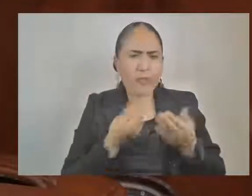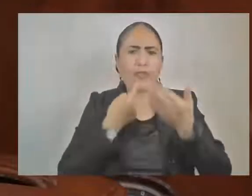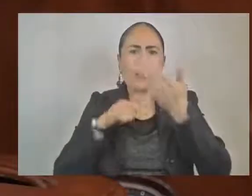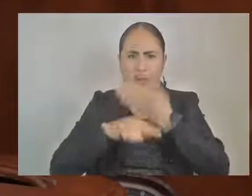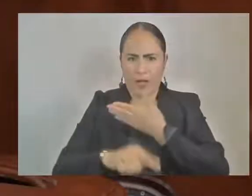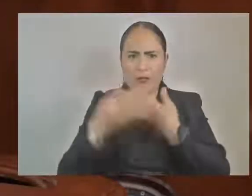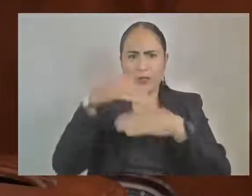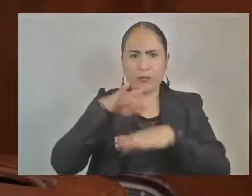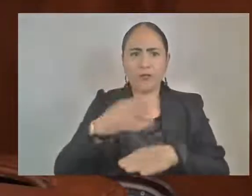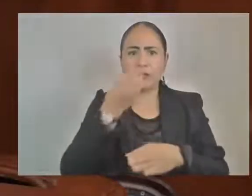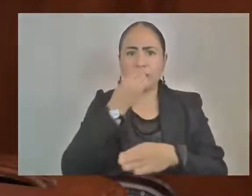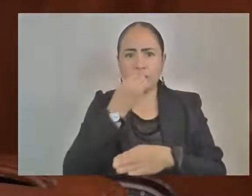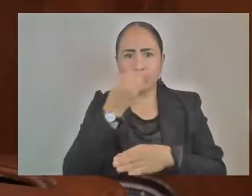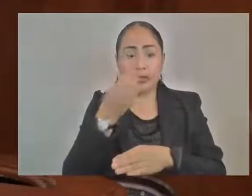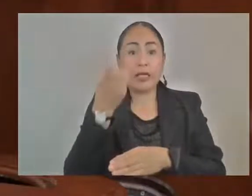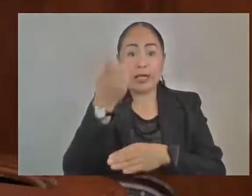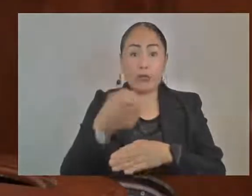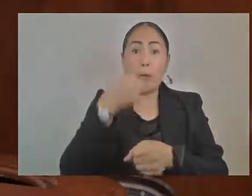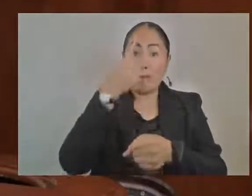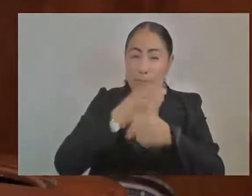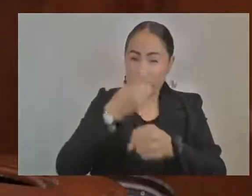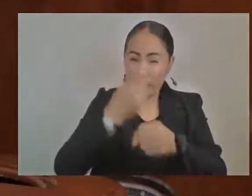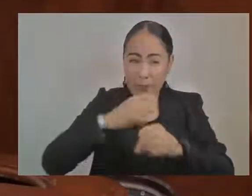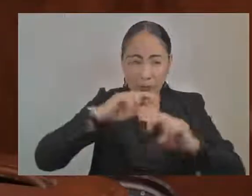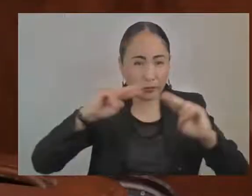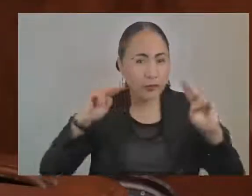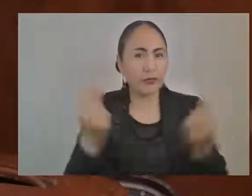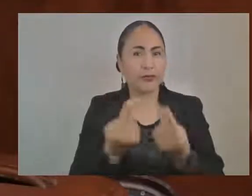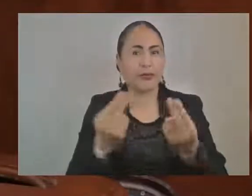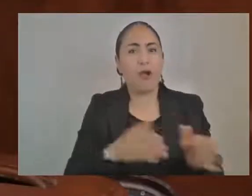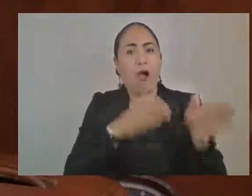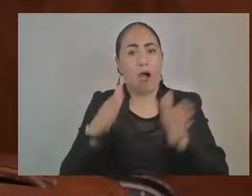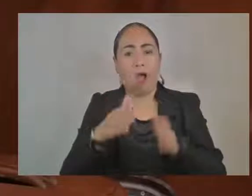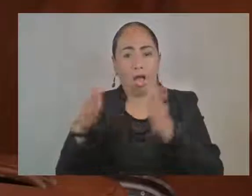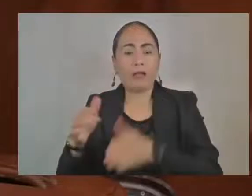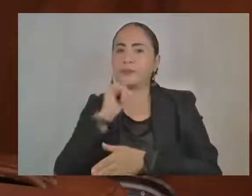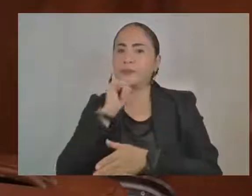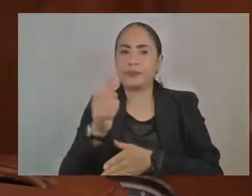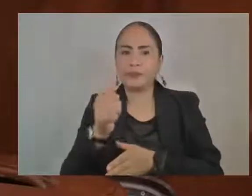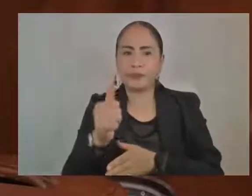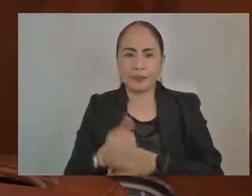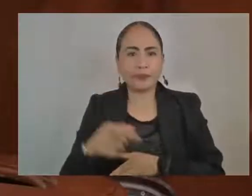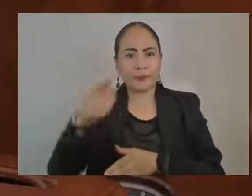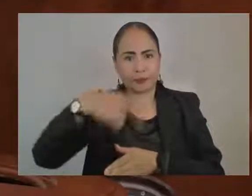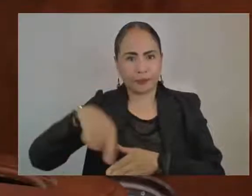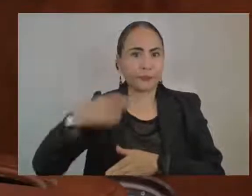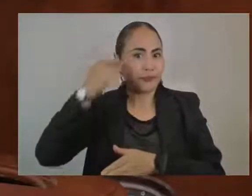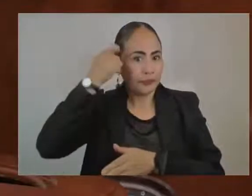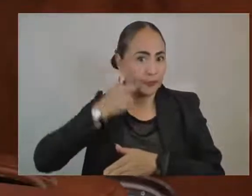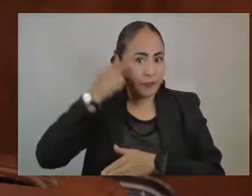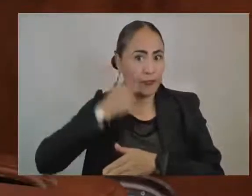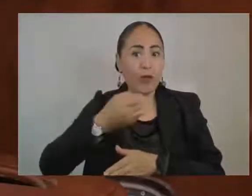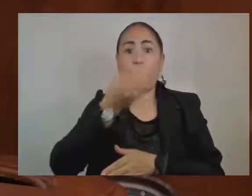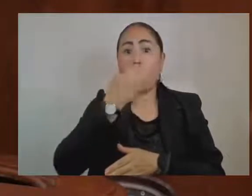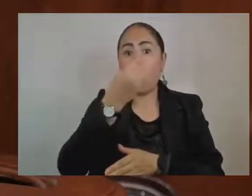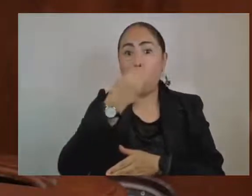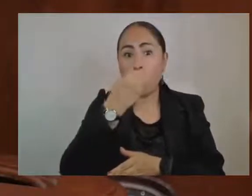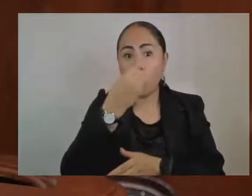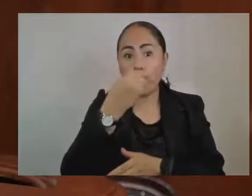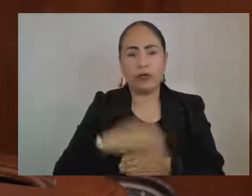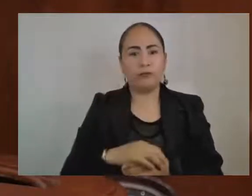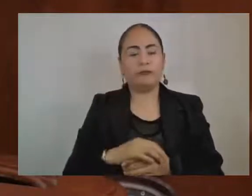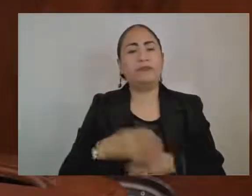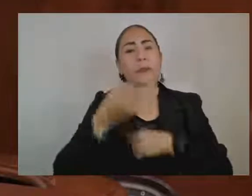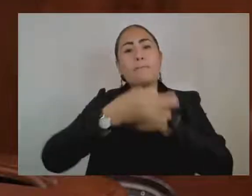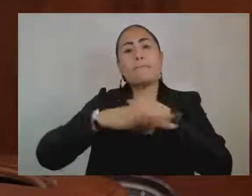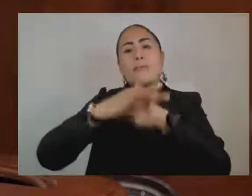público, de naturaleza urgente e inaplazable, decretan la pensión de alimentos provisionales para asegurar el derecho